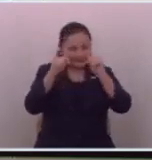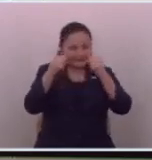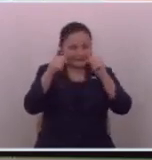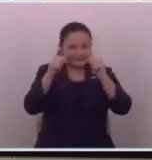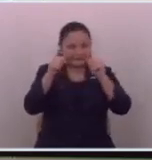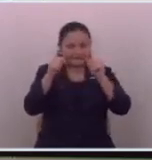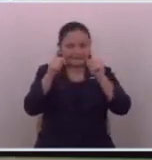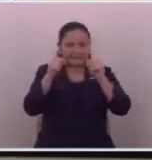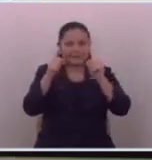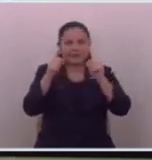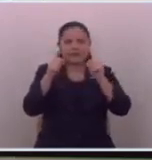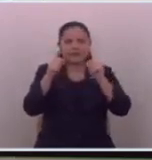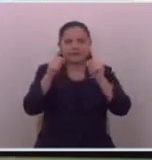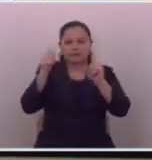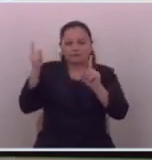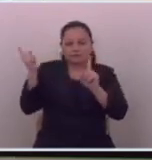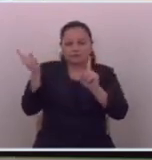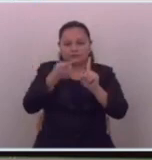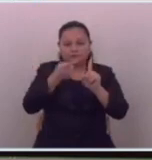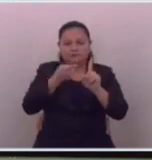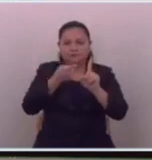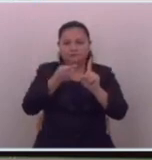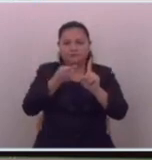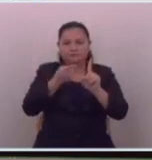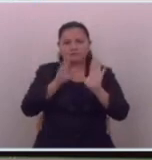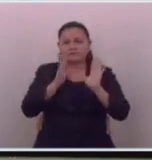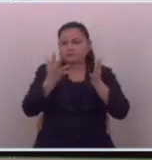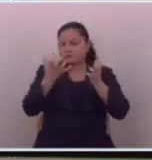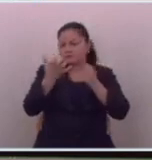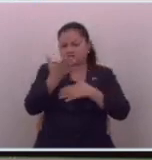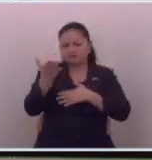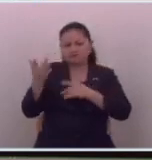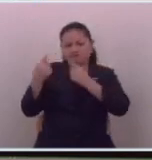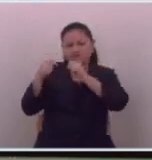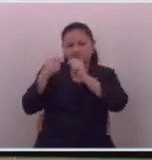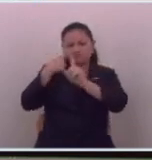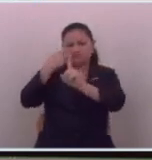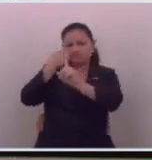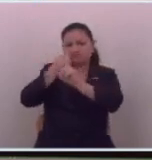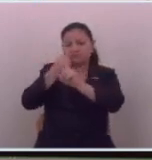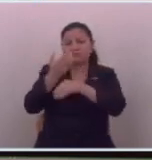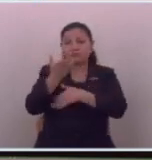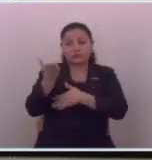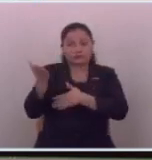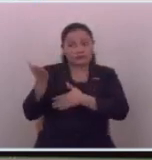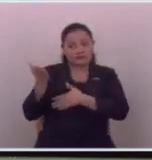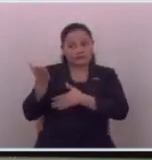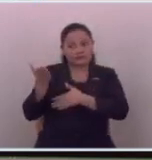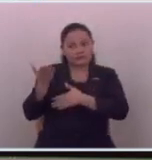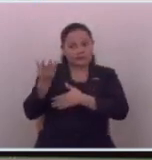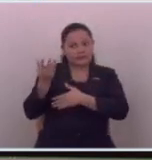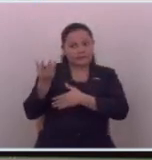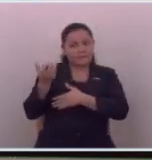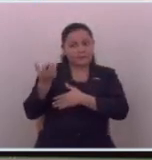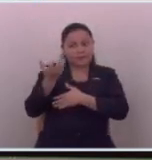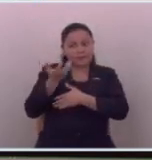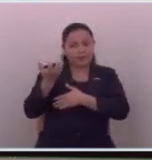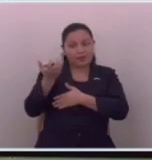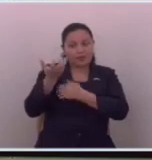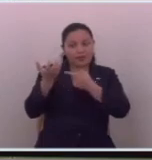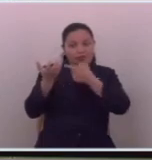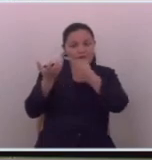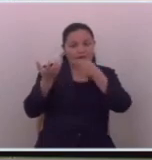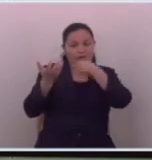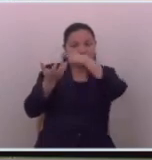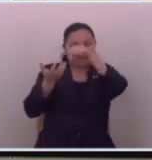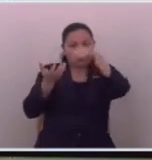con esos castigos eso es lo que querían lo que ellos no tomaron en